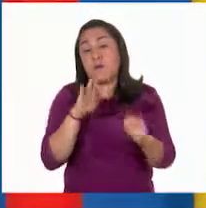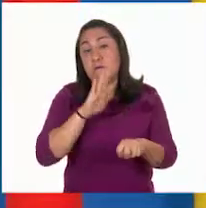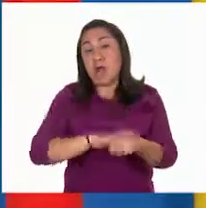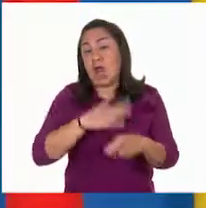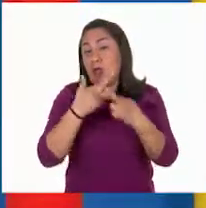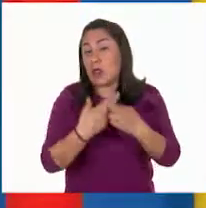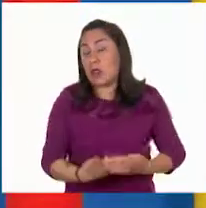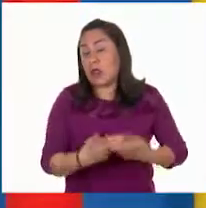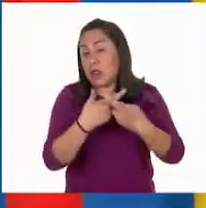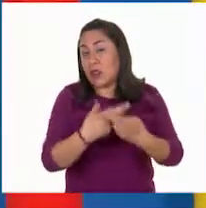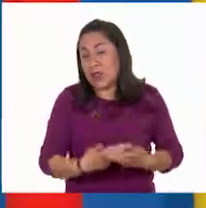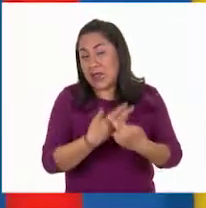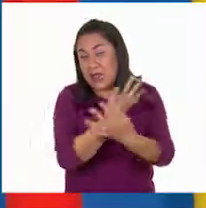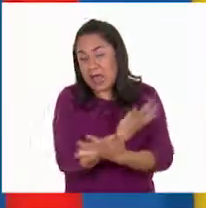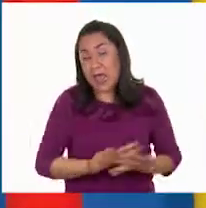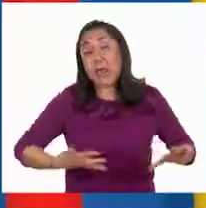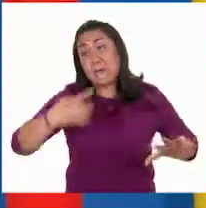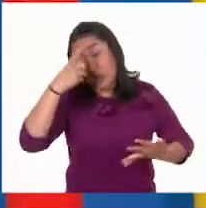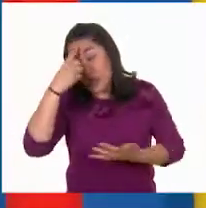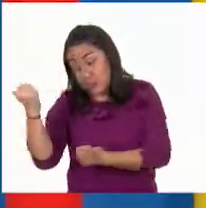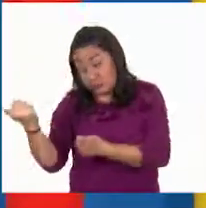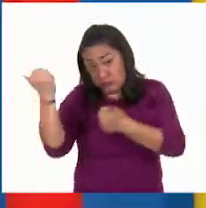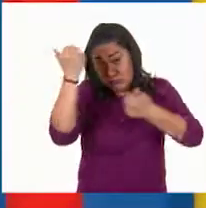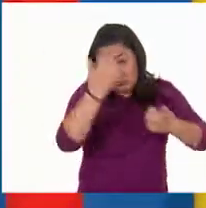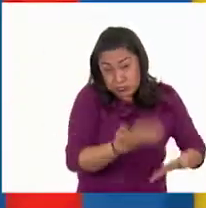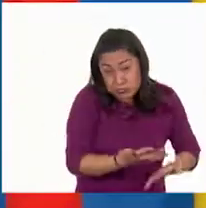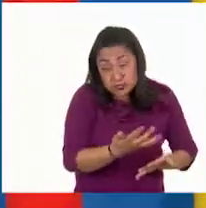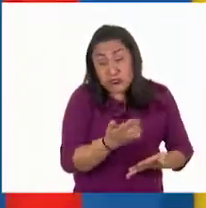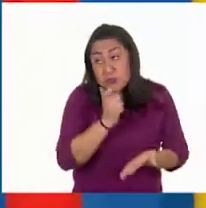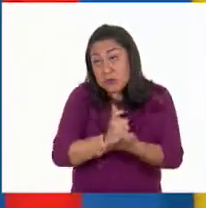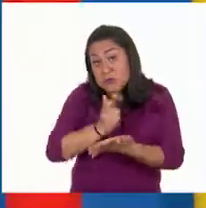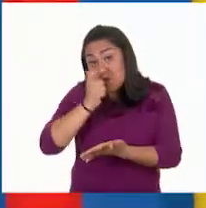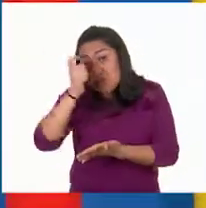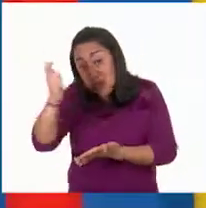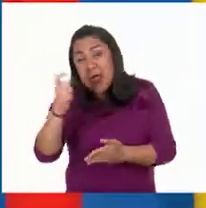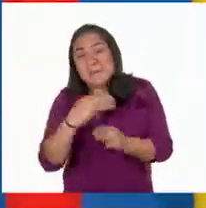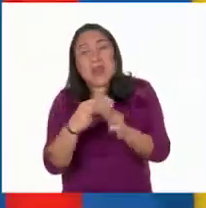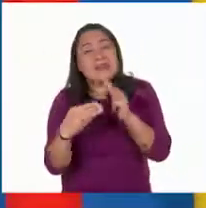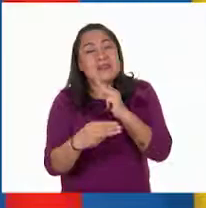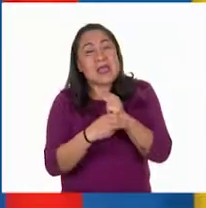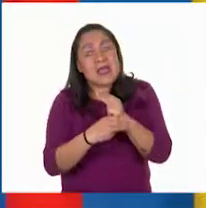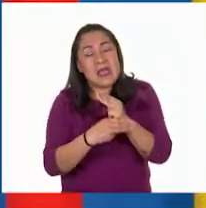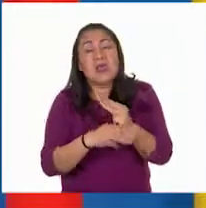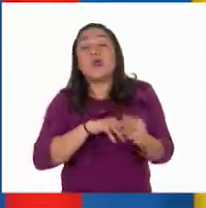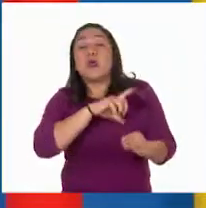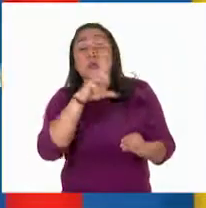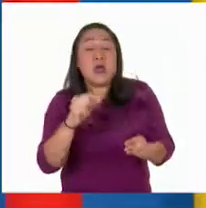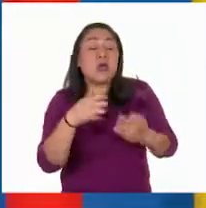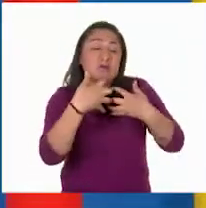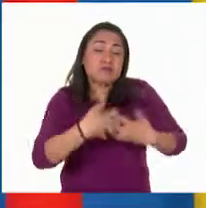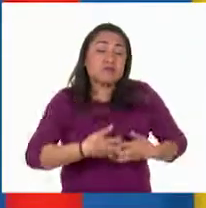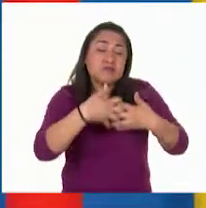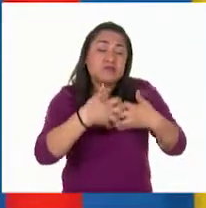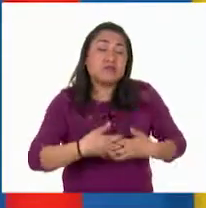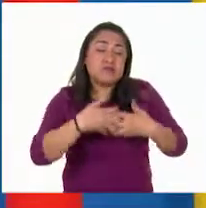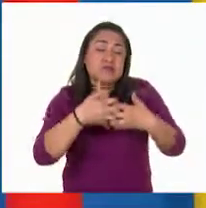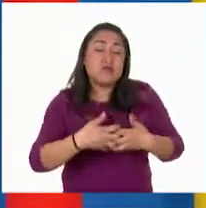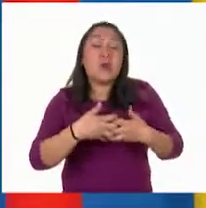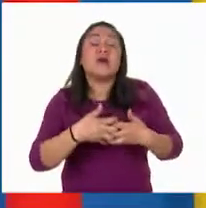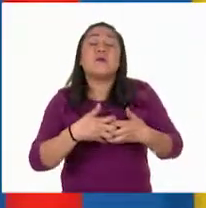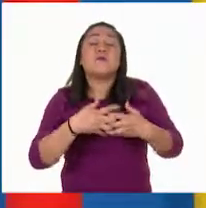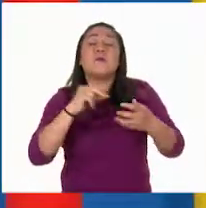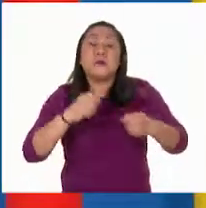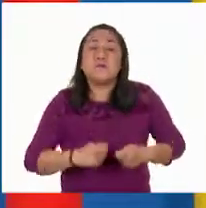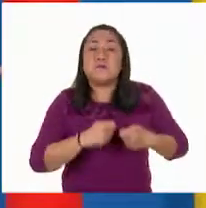usan para transformarlas en otros productos. Compran las materias primas y venden sus productos a otras industrias